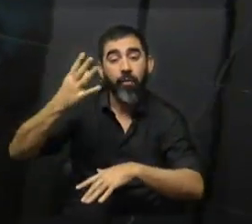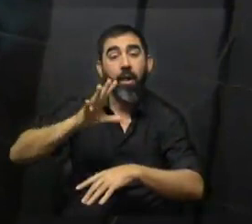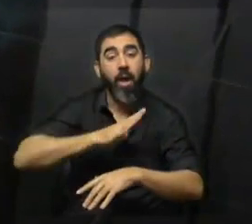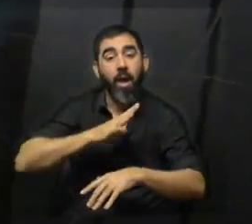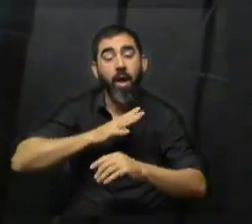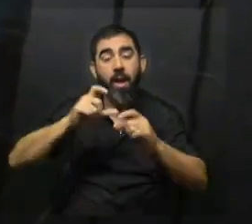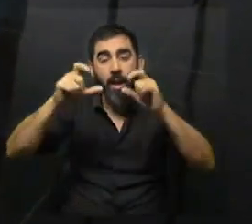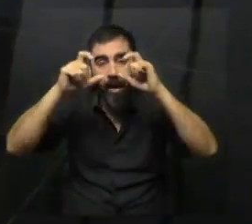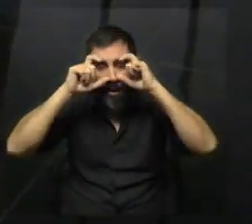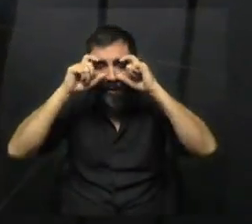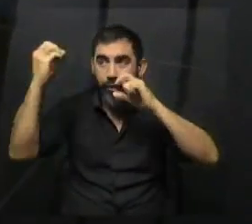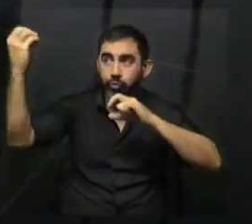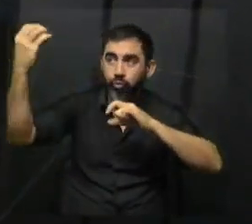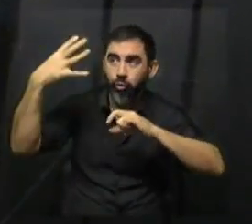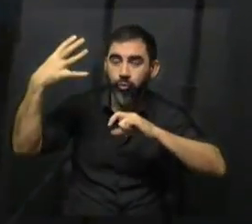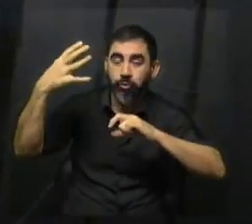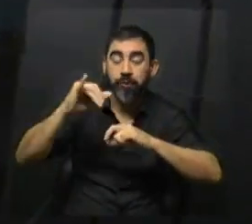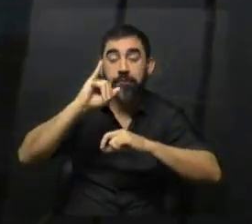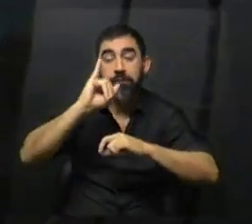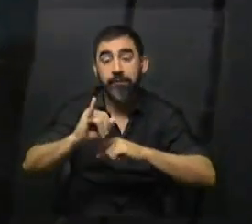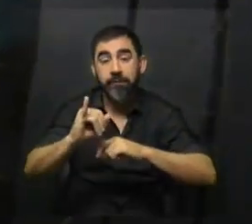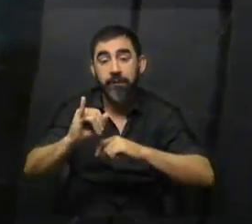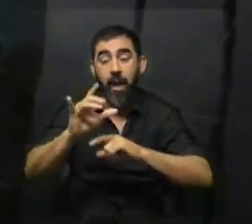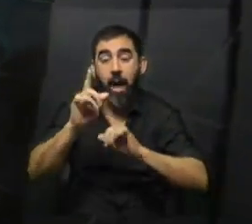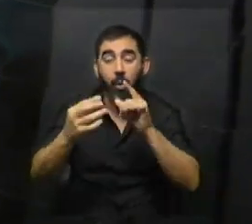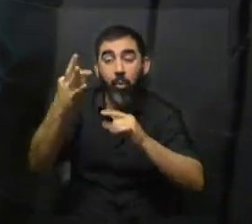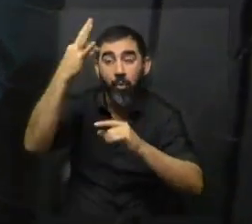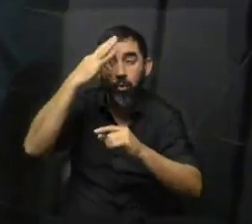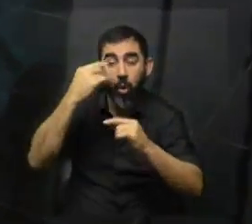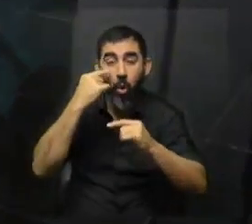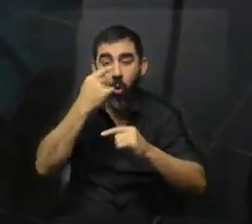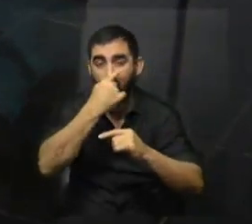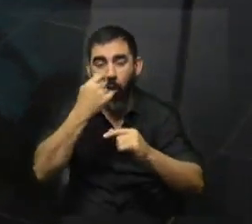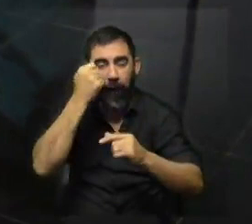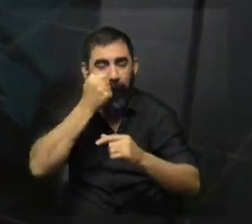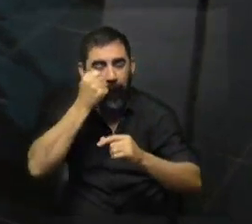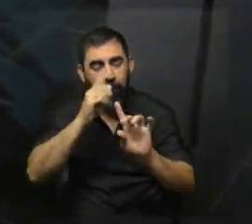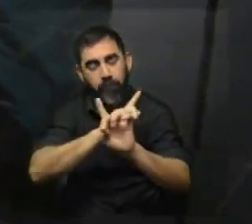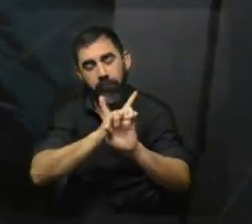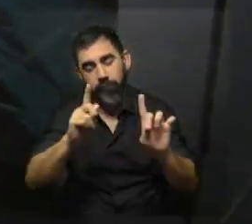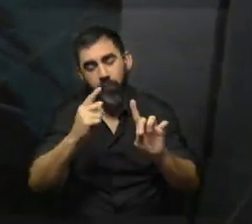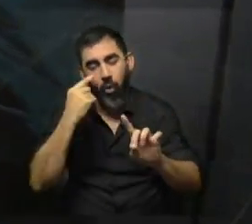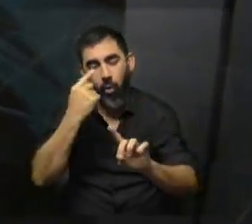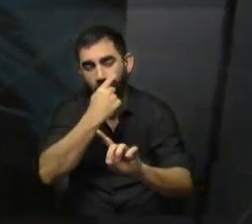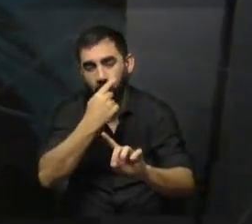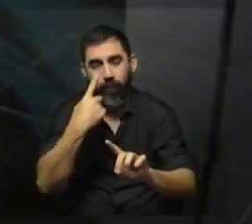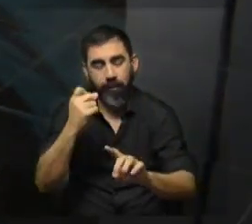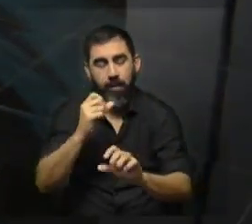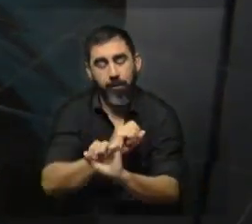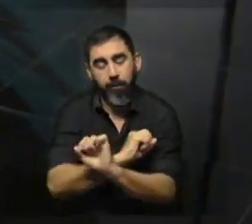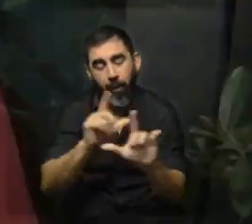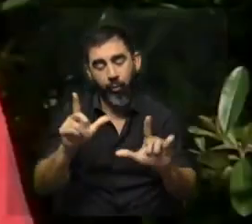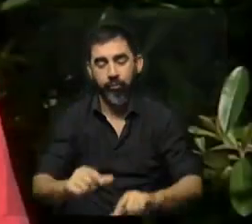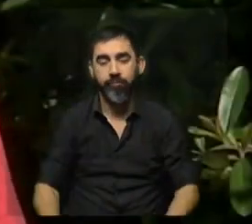que usar lentes de sol y en caso de que entre alguna pelusa al ojo, no frotarse los ojos para evitar males mayores.